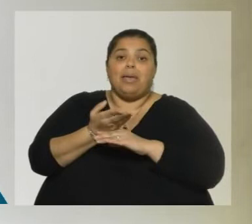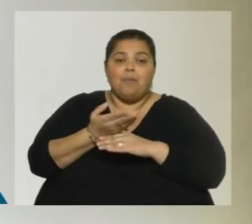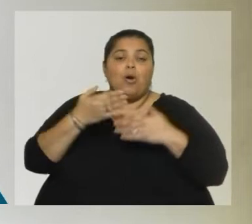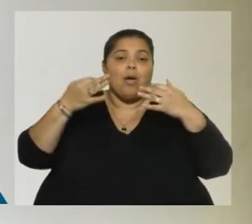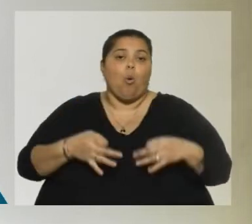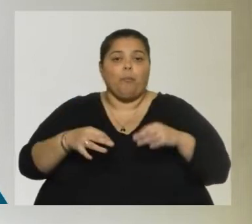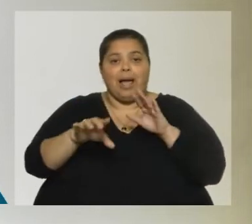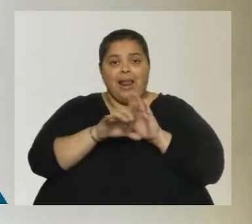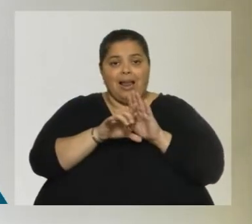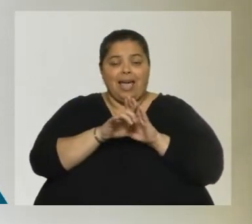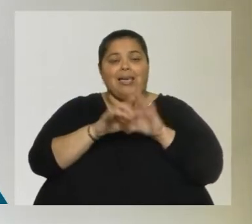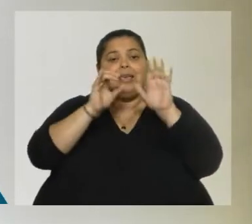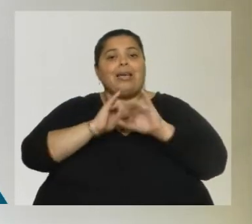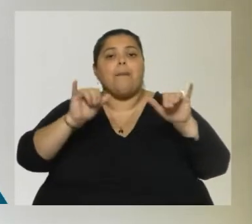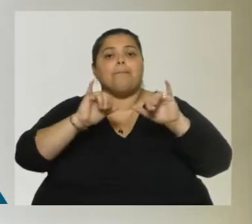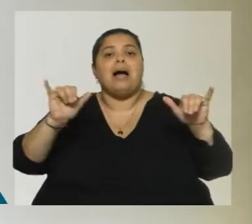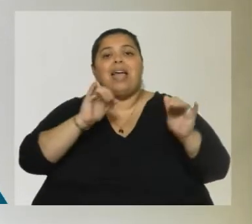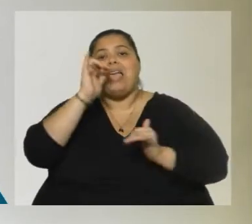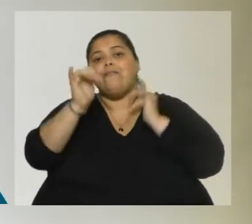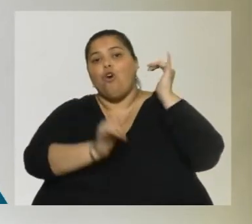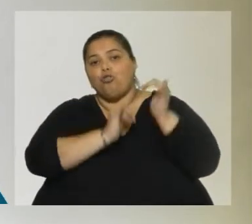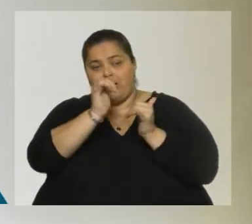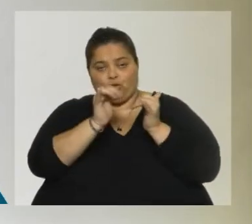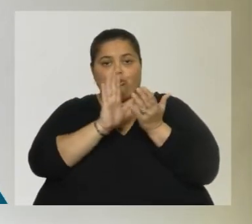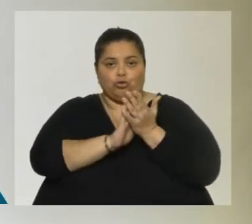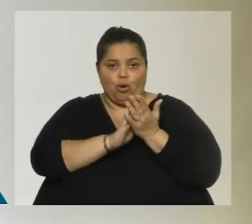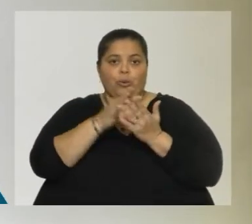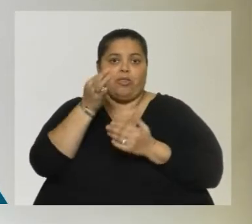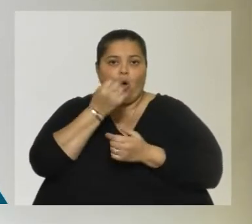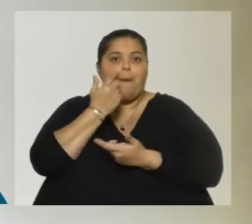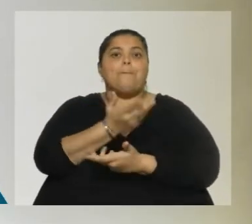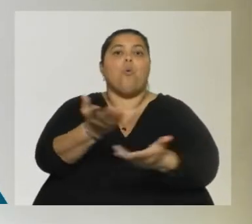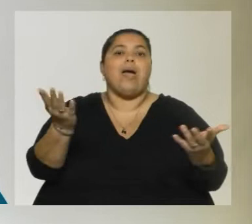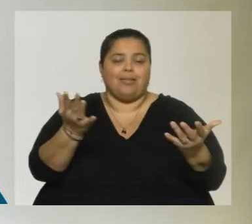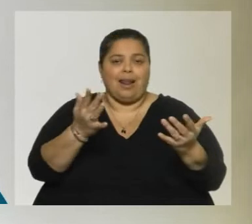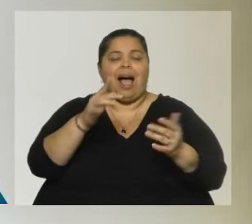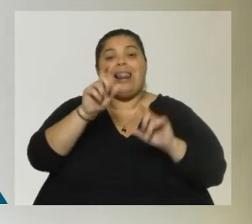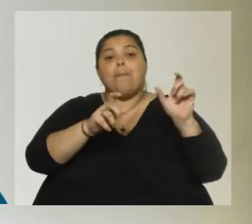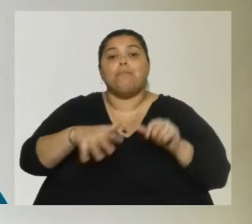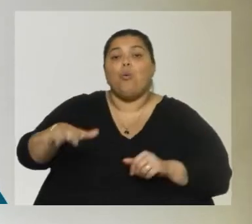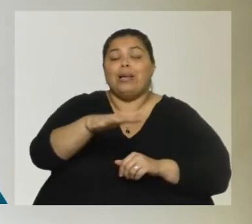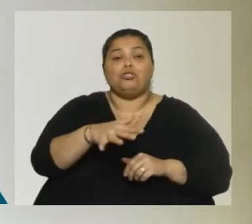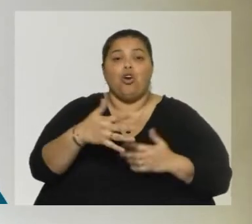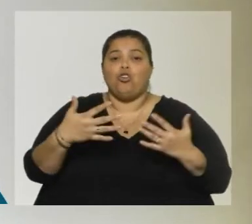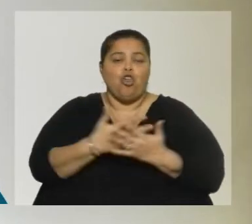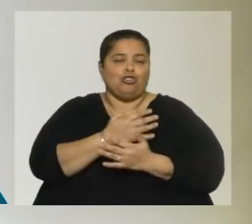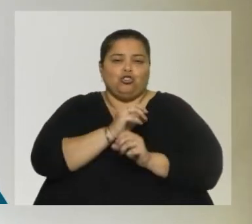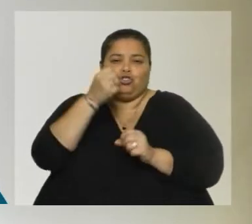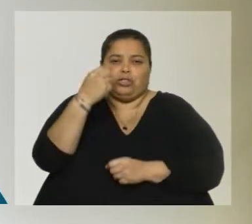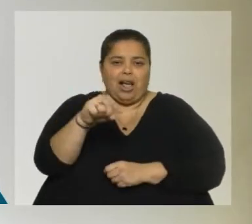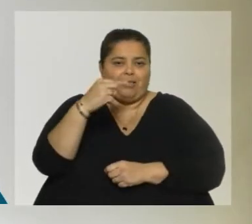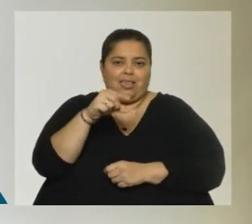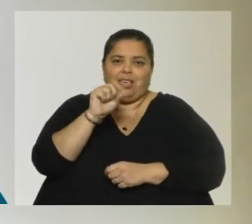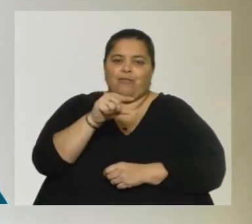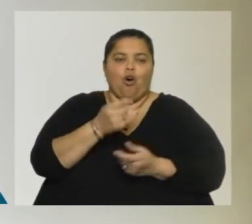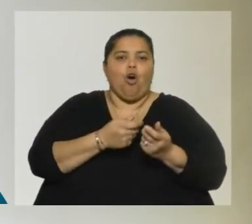con la ley y que se hagan las campañas informativas para mostrar a la población los efectos nocivos del consumo de drogas. La Junta